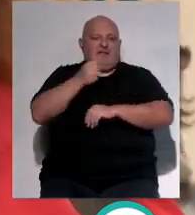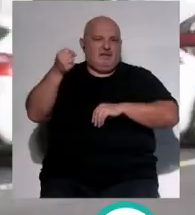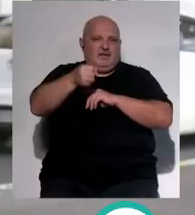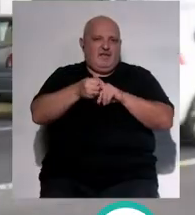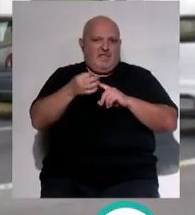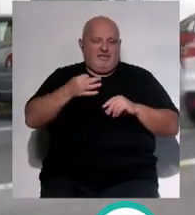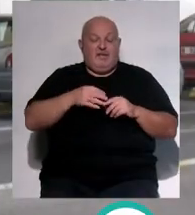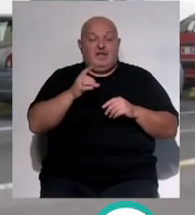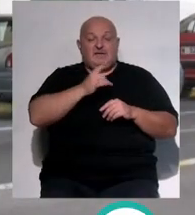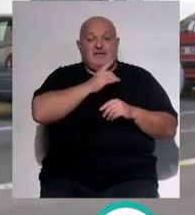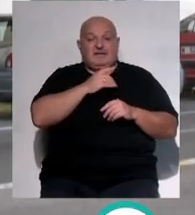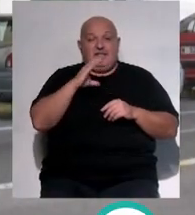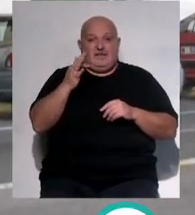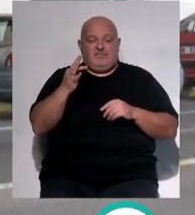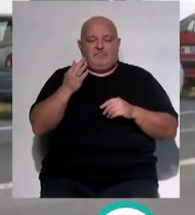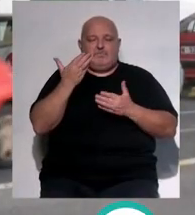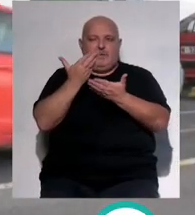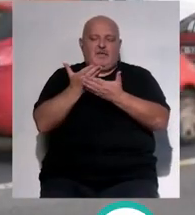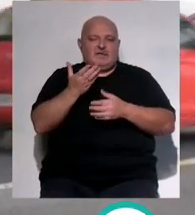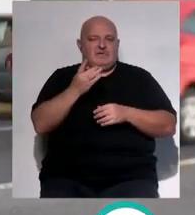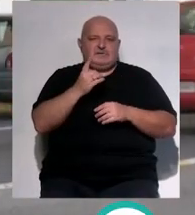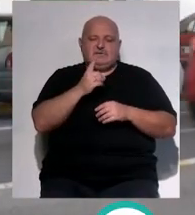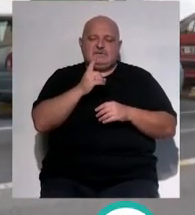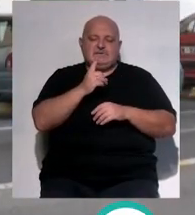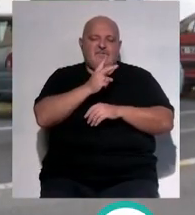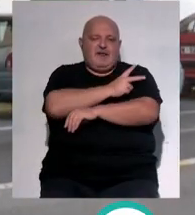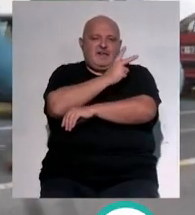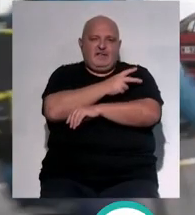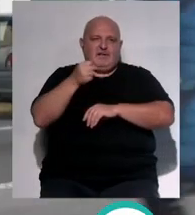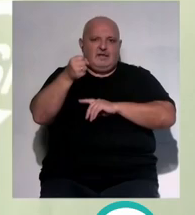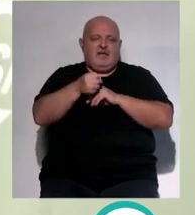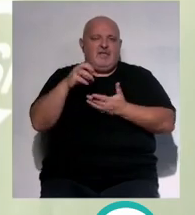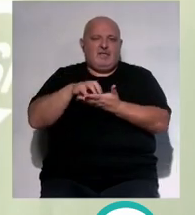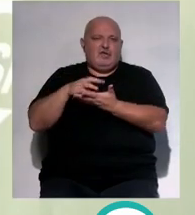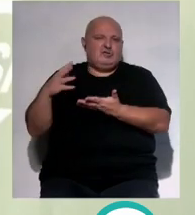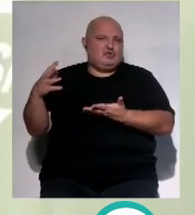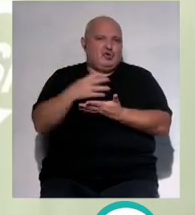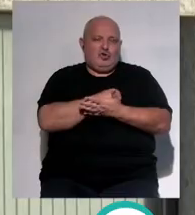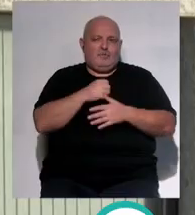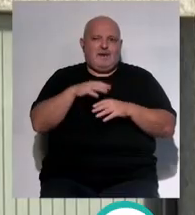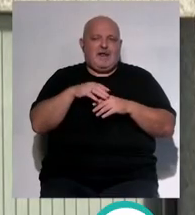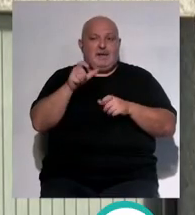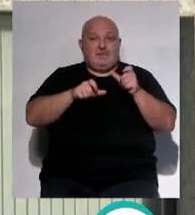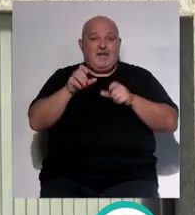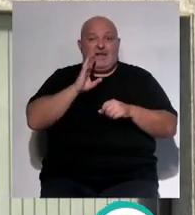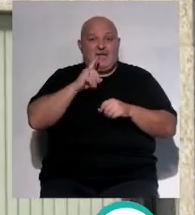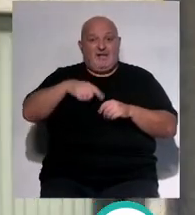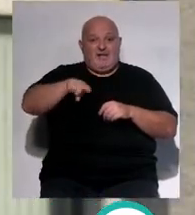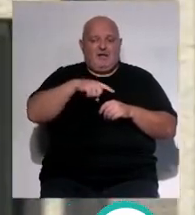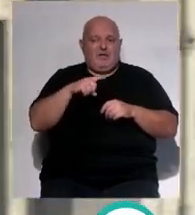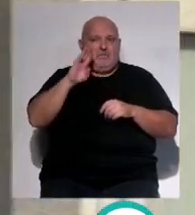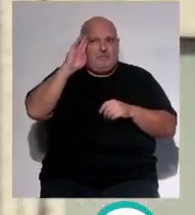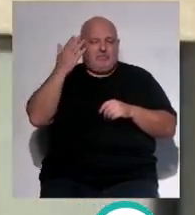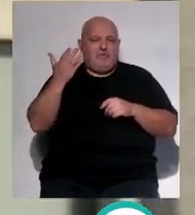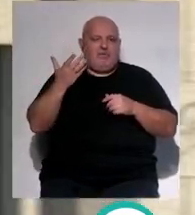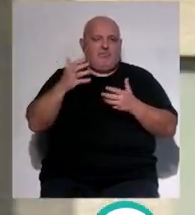el sindicato CESIV ha reclamado seguridad privada para todos los centros de salud con el objetivo de disuadir a los usuarios de adoptar